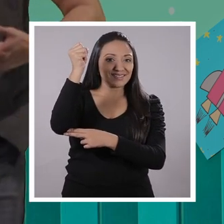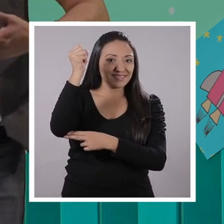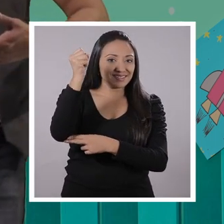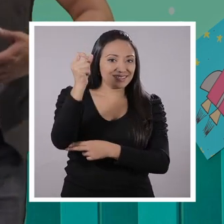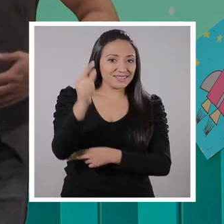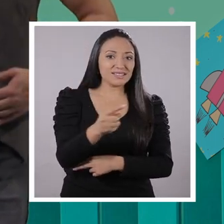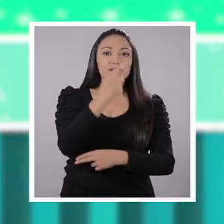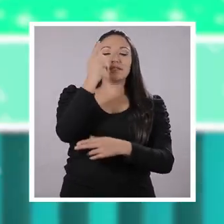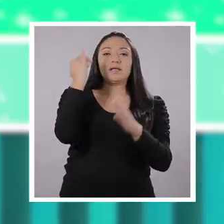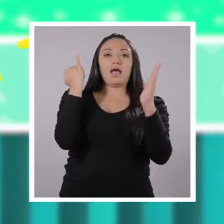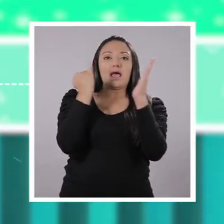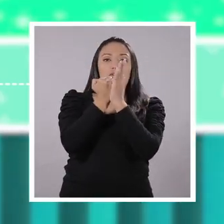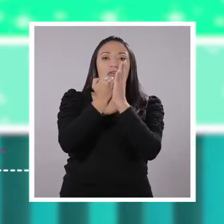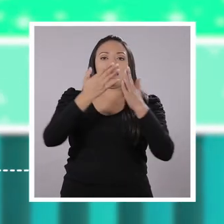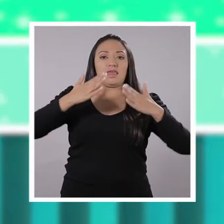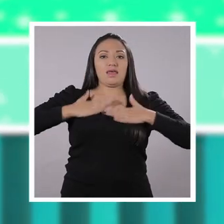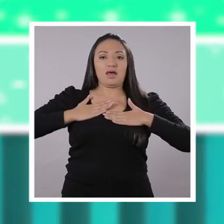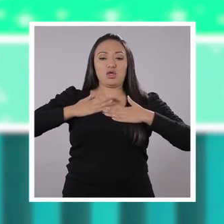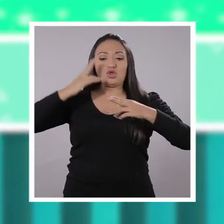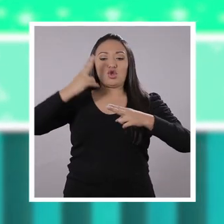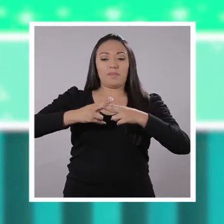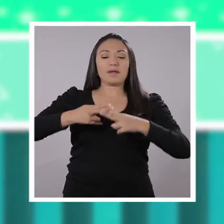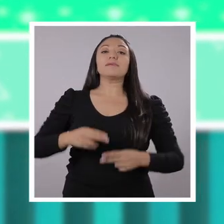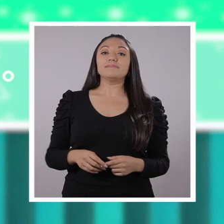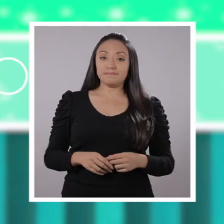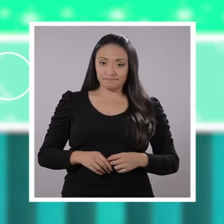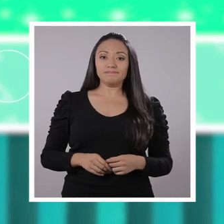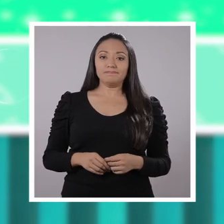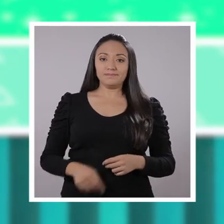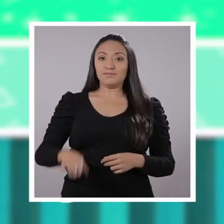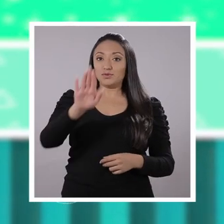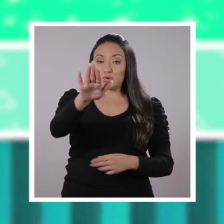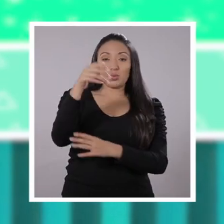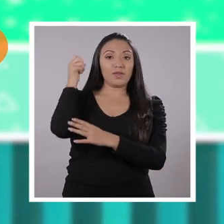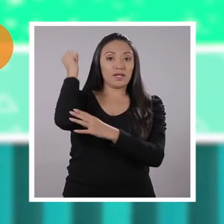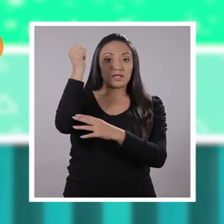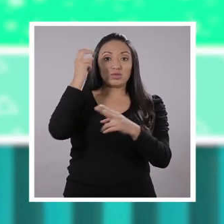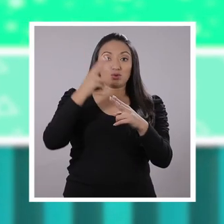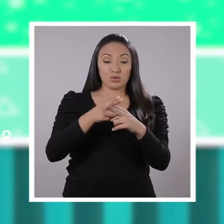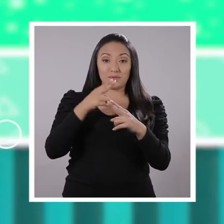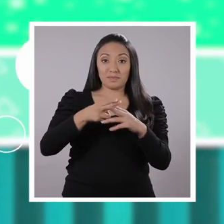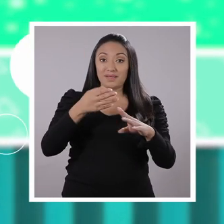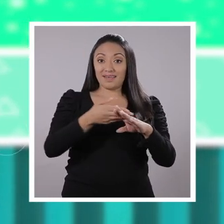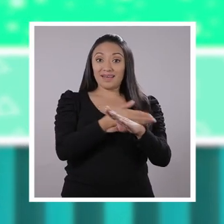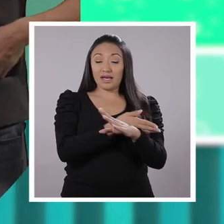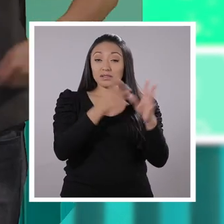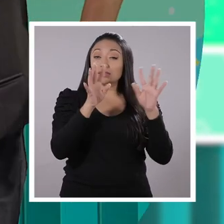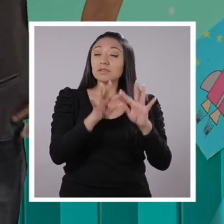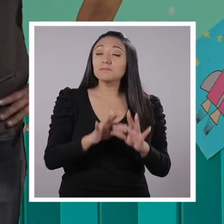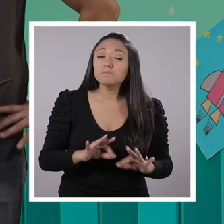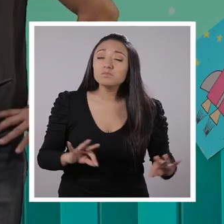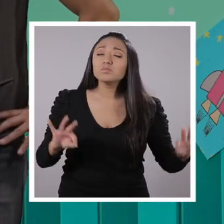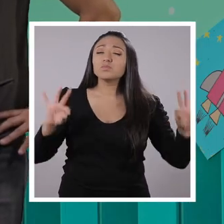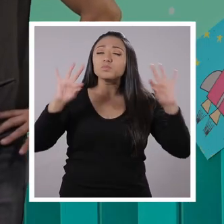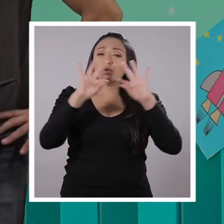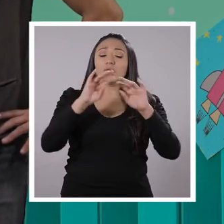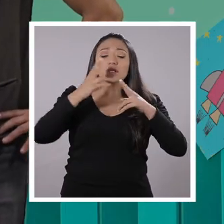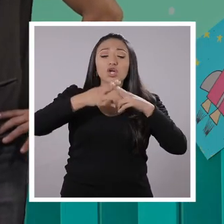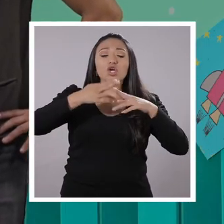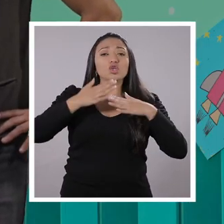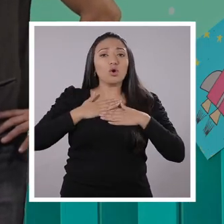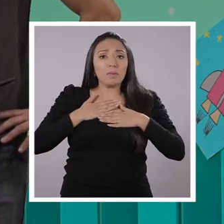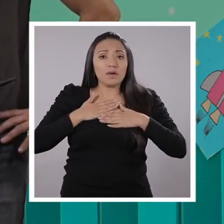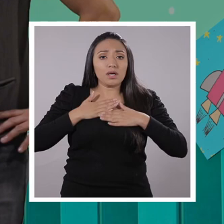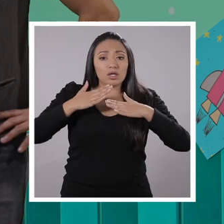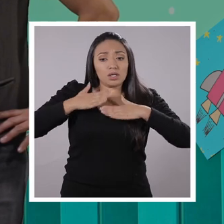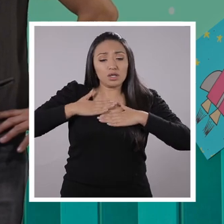derecho a una identidad, el derecho a un nombre. ¡Ajá! Y es el acróstico que hicimos. ¡Qué importante que es tener el nombre porque